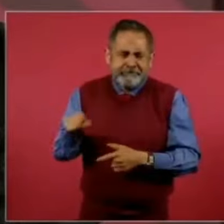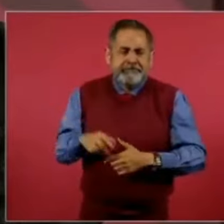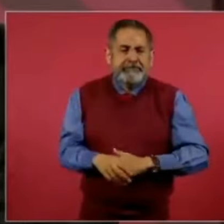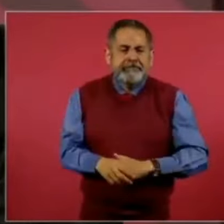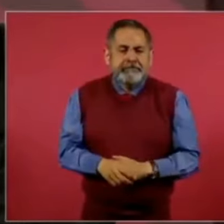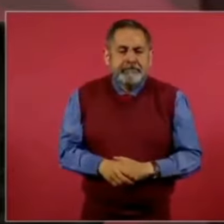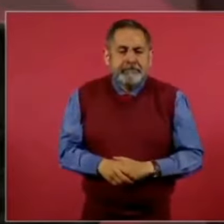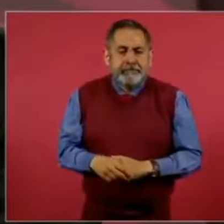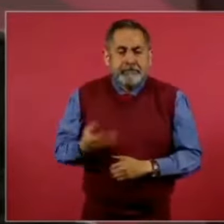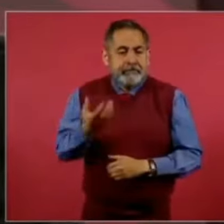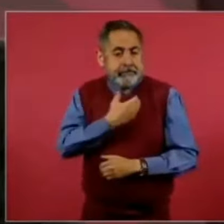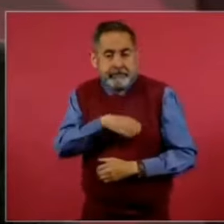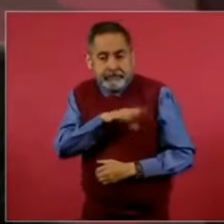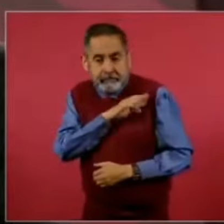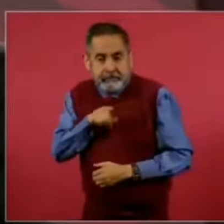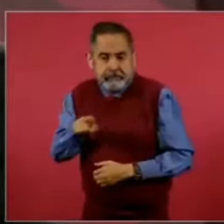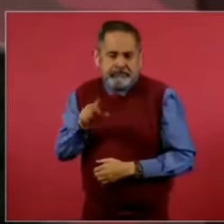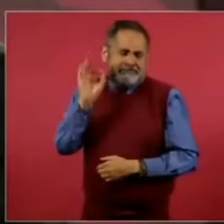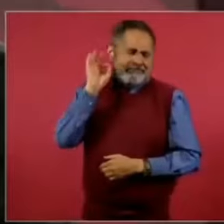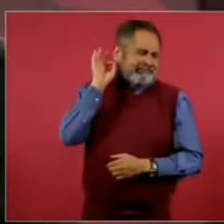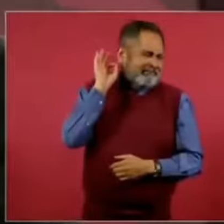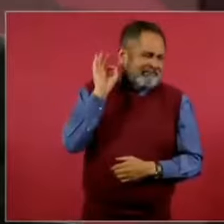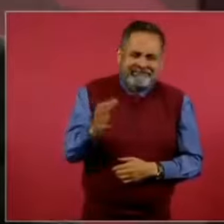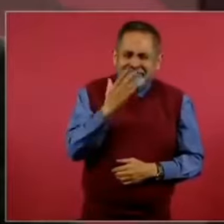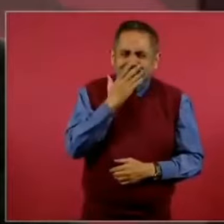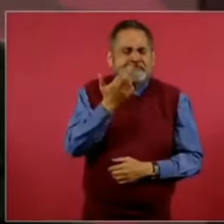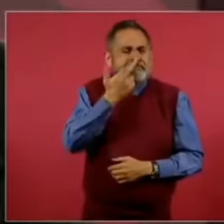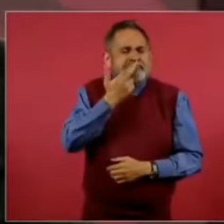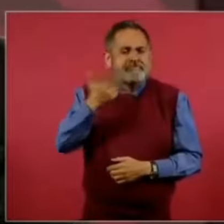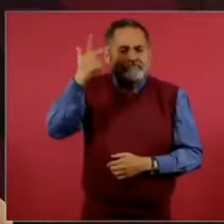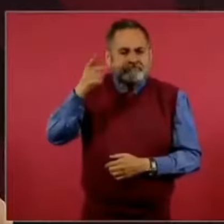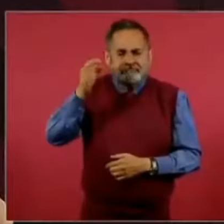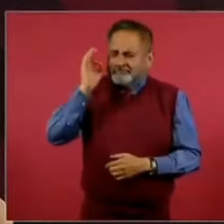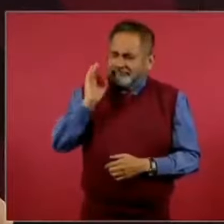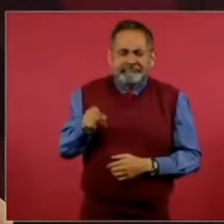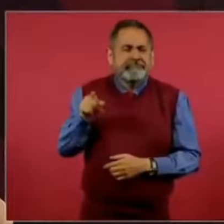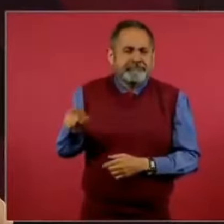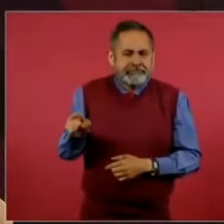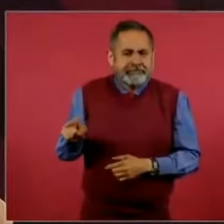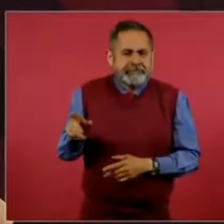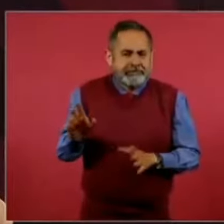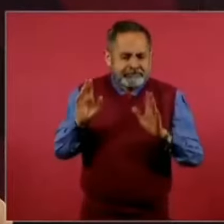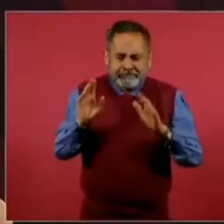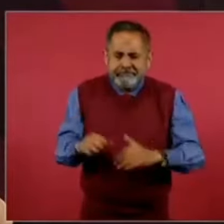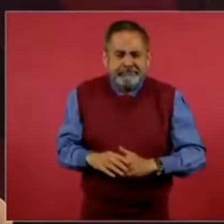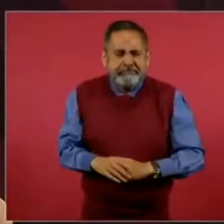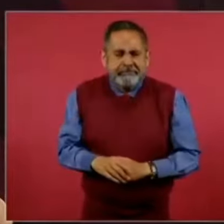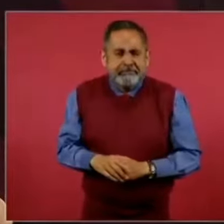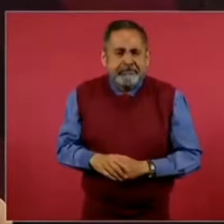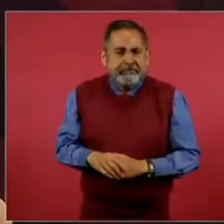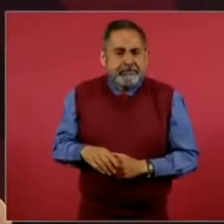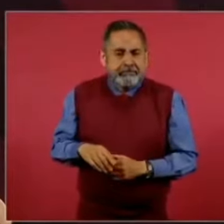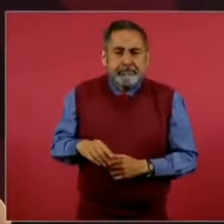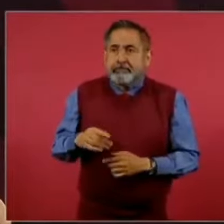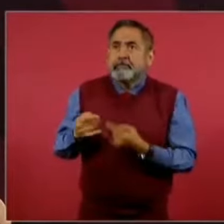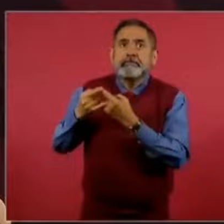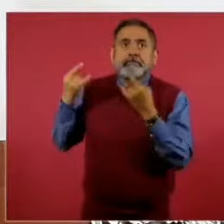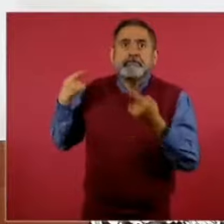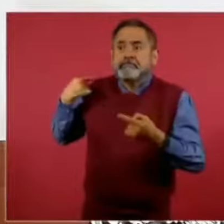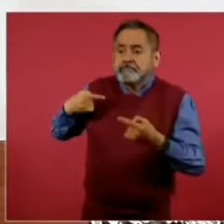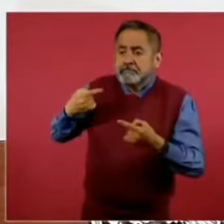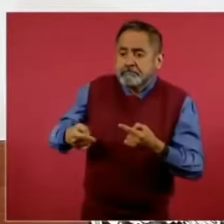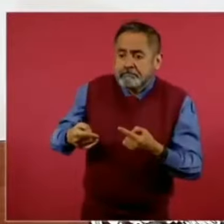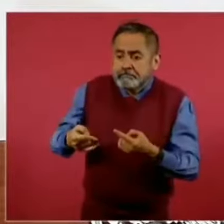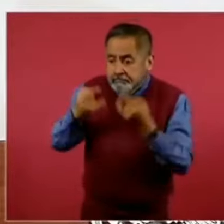Claudia Sheinman es lo mejor que le pudo pasar en